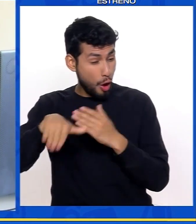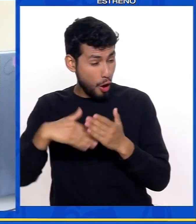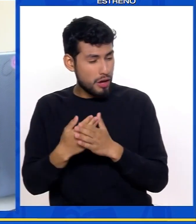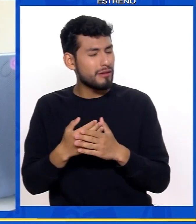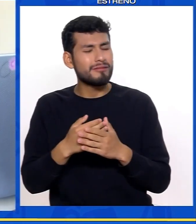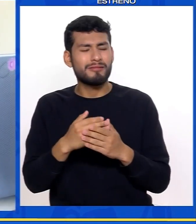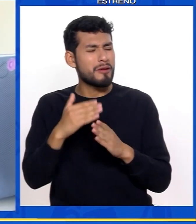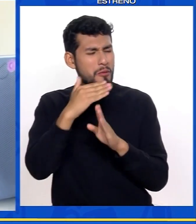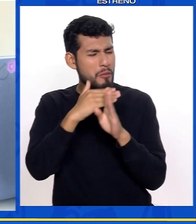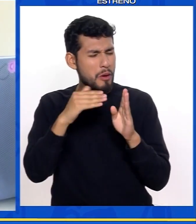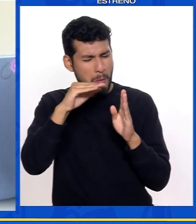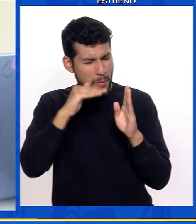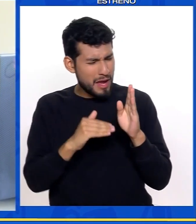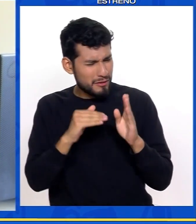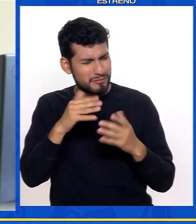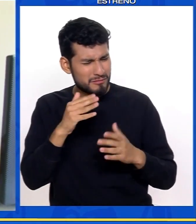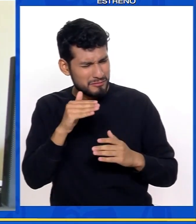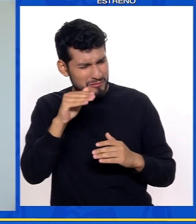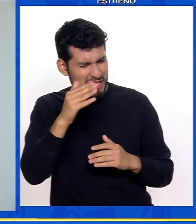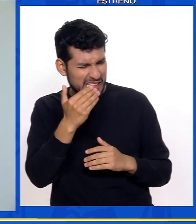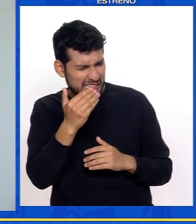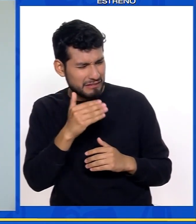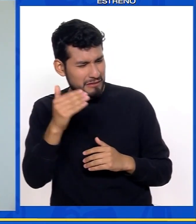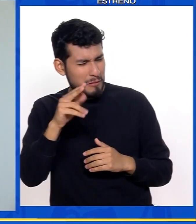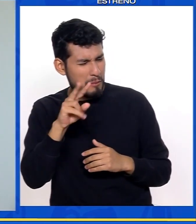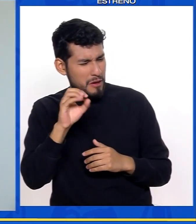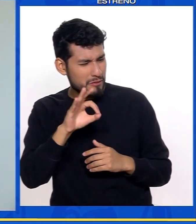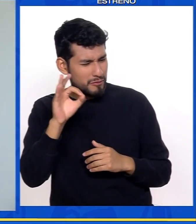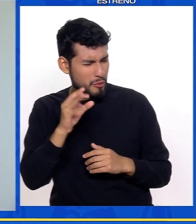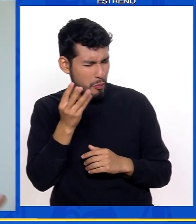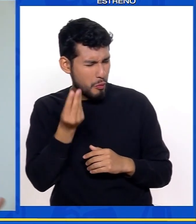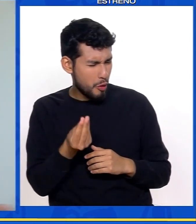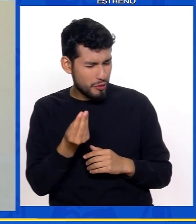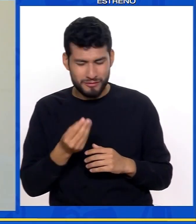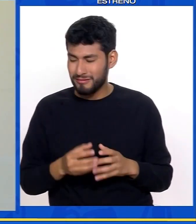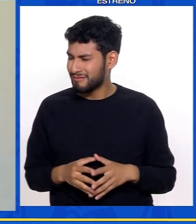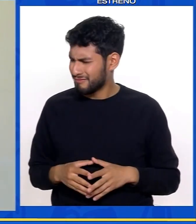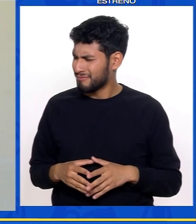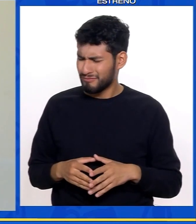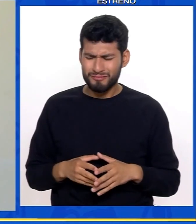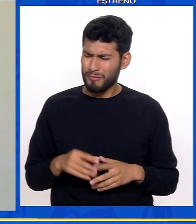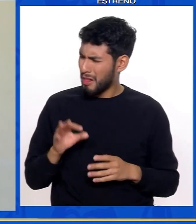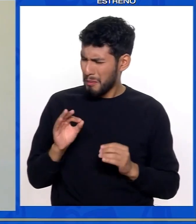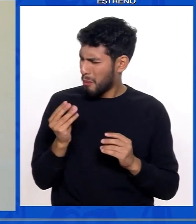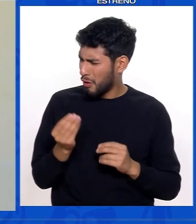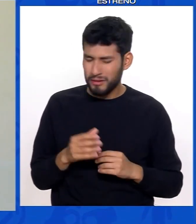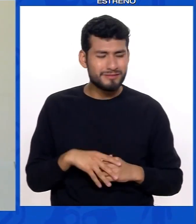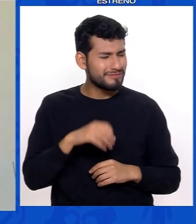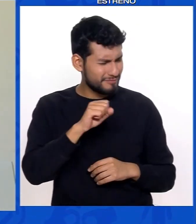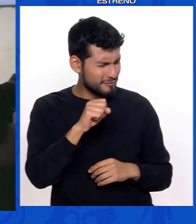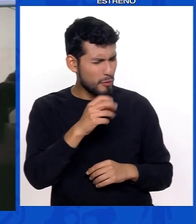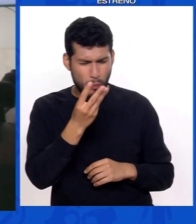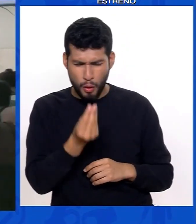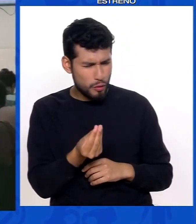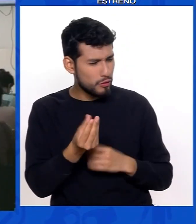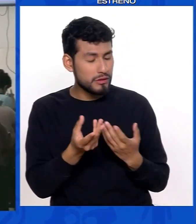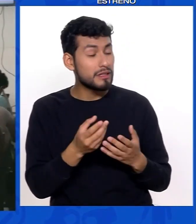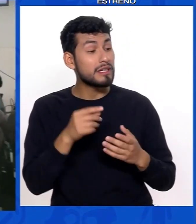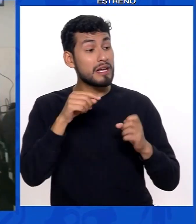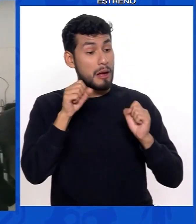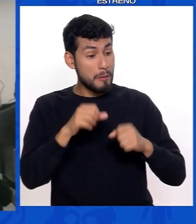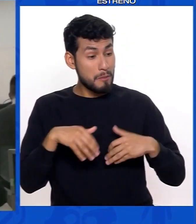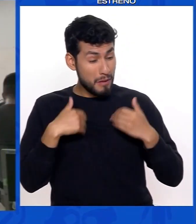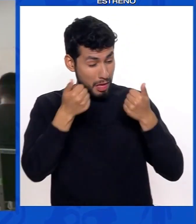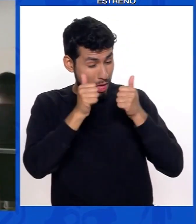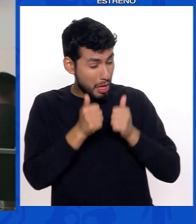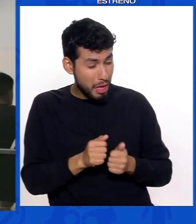solamente se atiende cerca del 15 al 20% nada más, es muy poco. Entonces, el primer elemento para que uno se